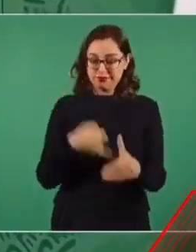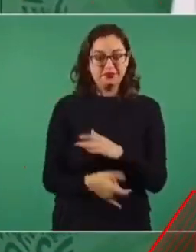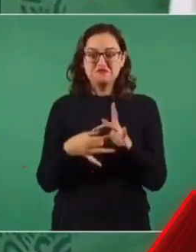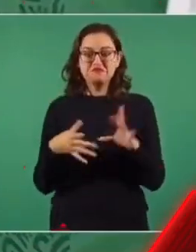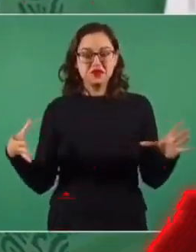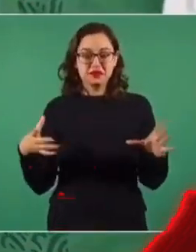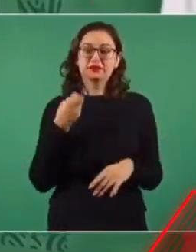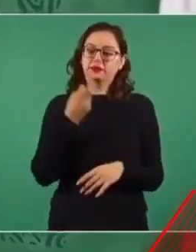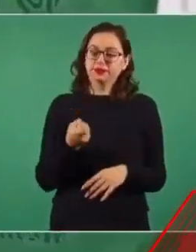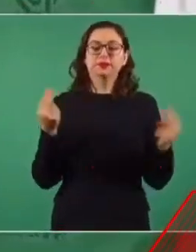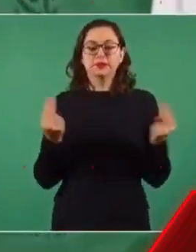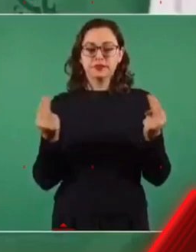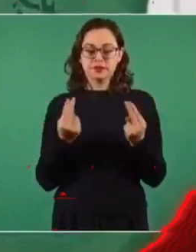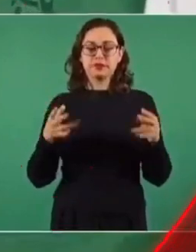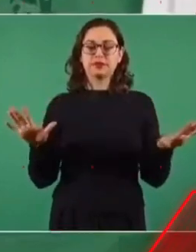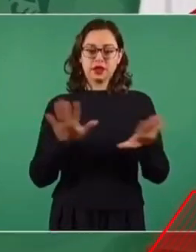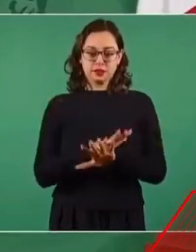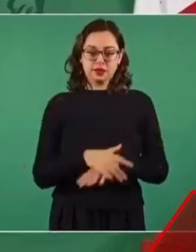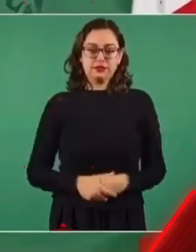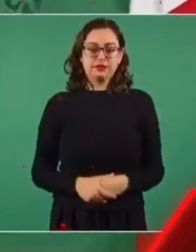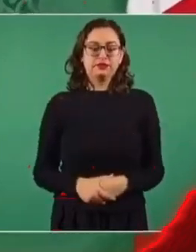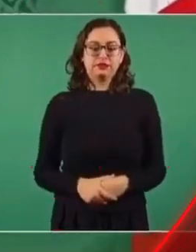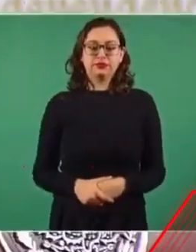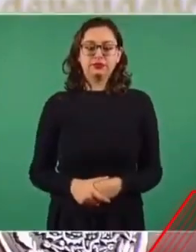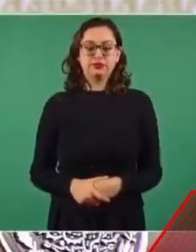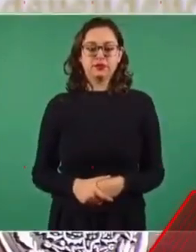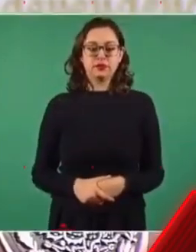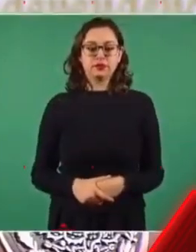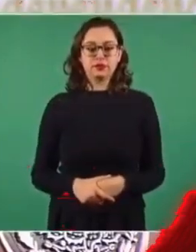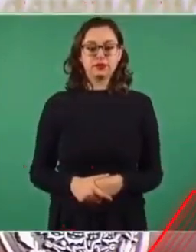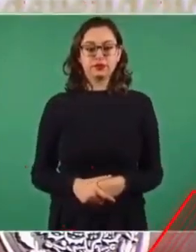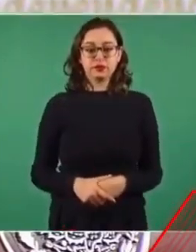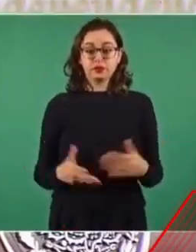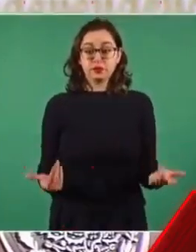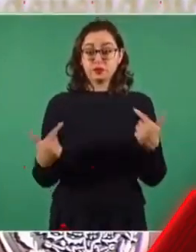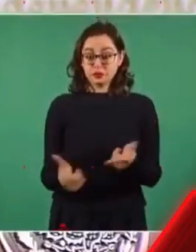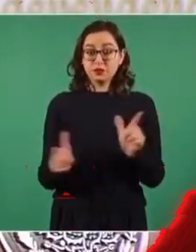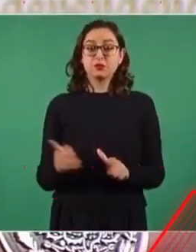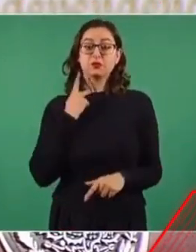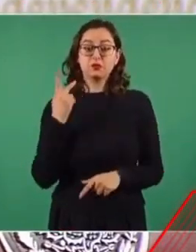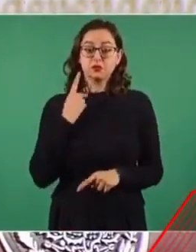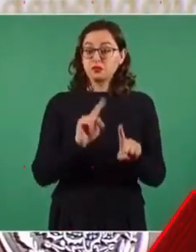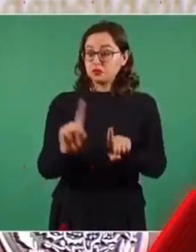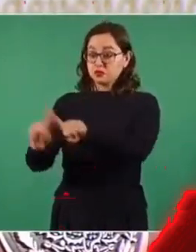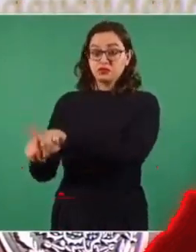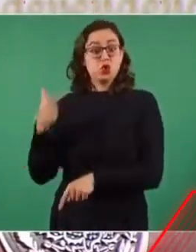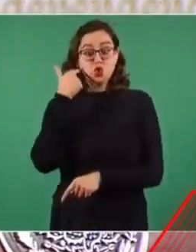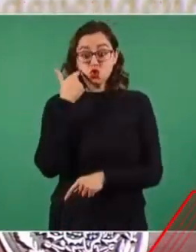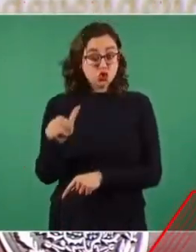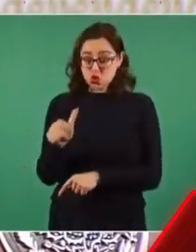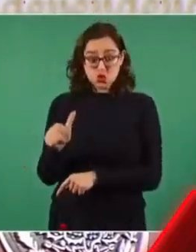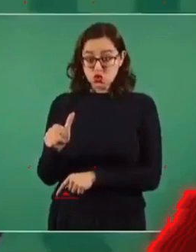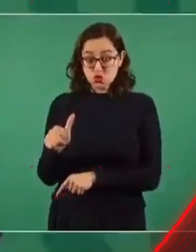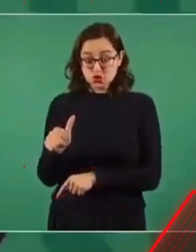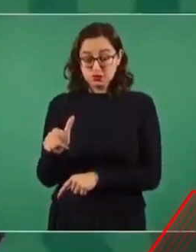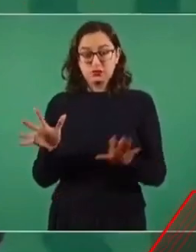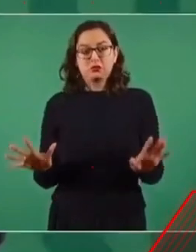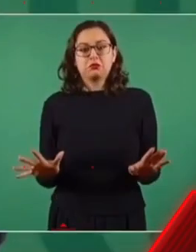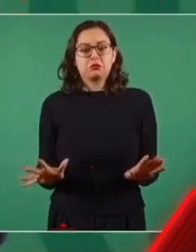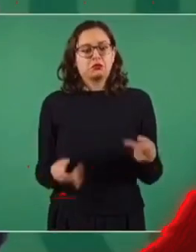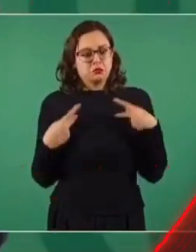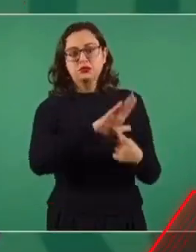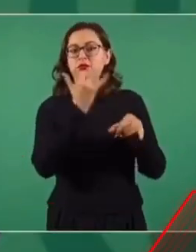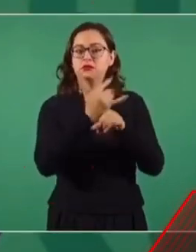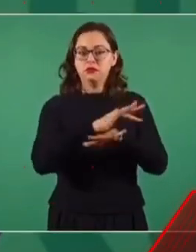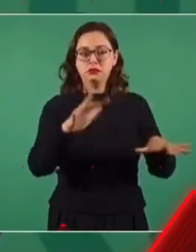Hay que cambiar. Si los partidos no quieren, pues que la gente, aquí